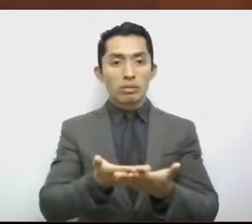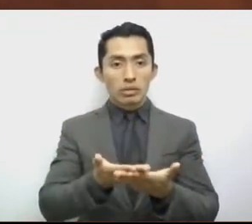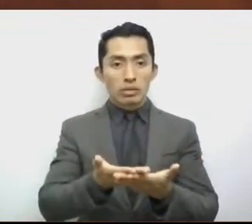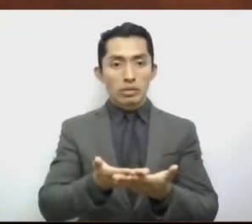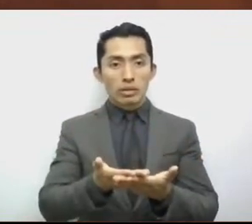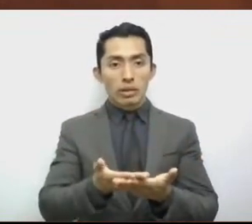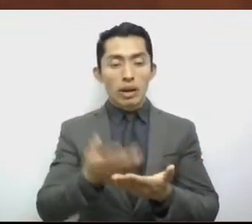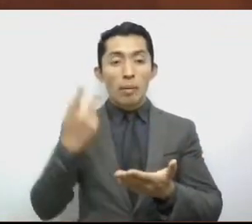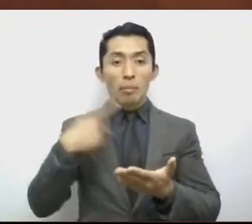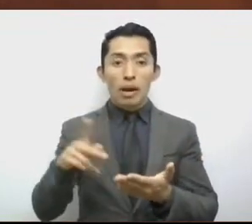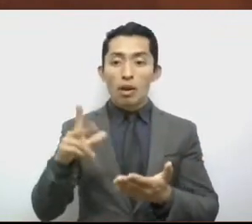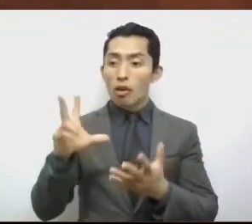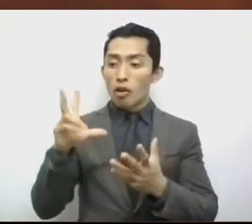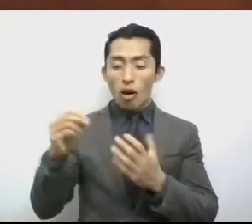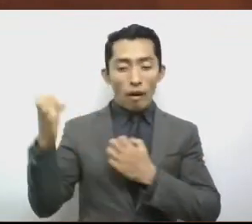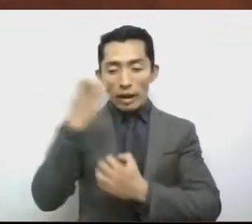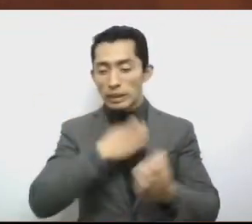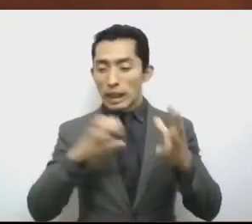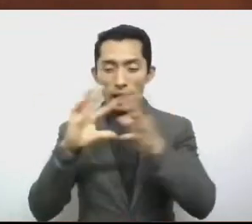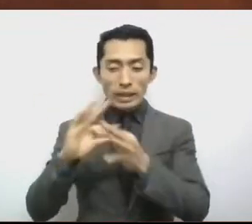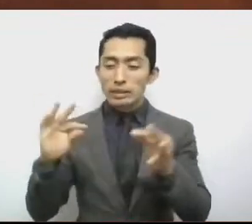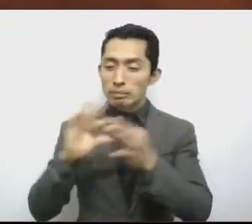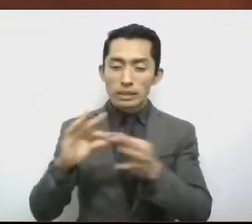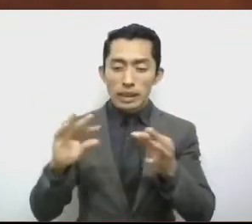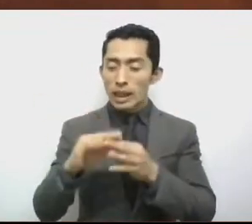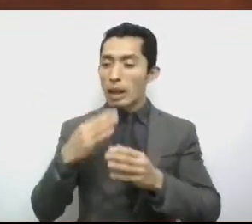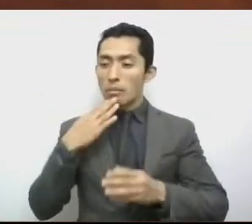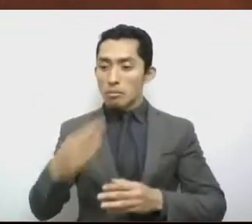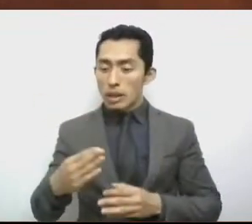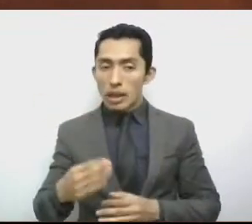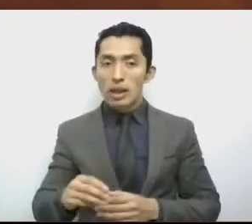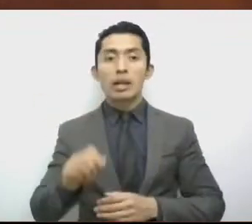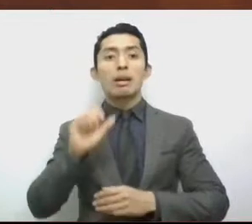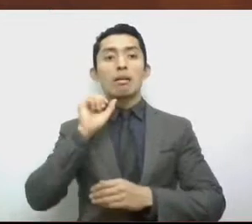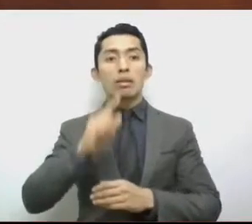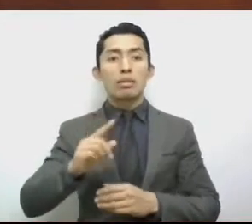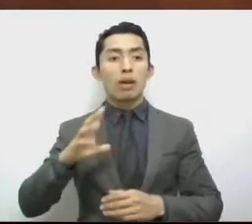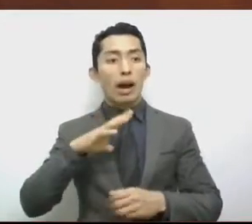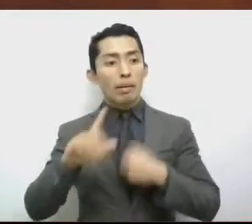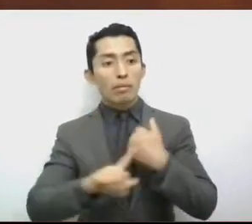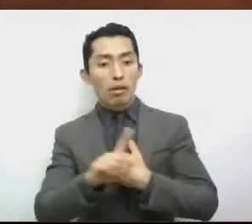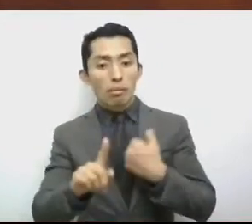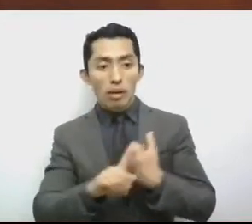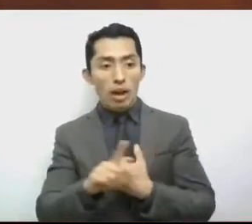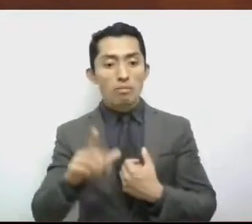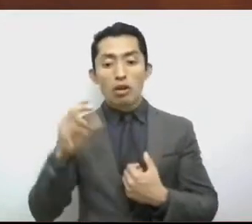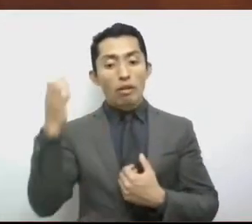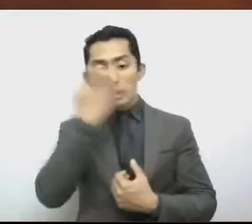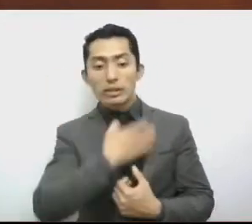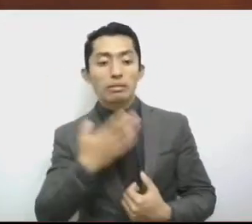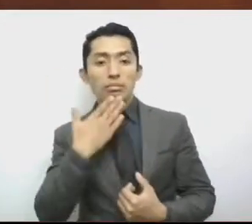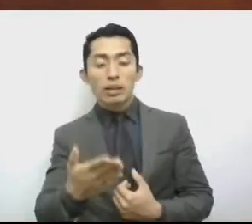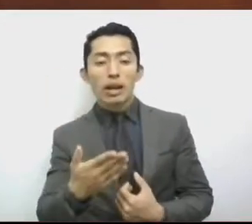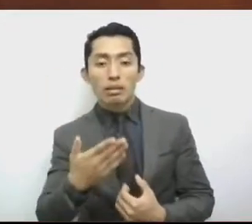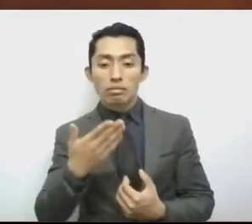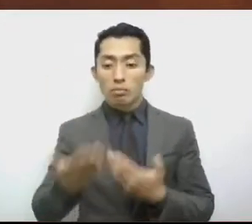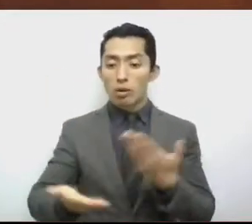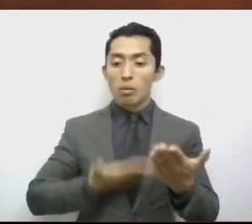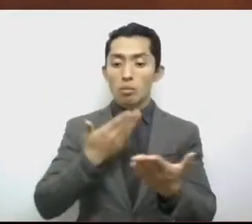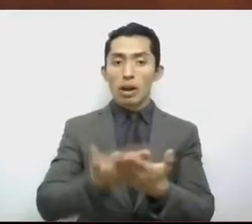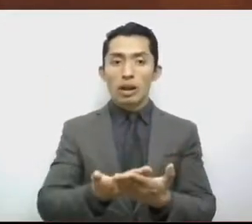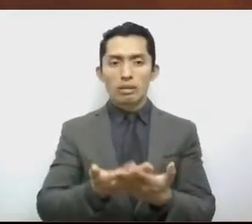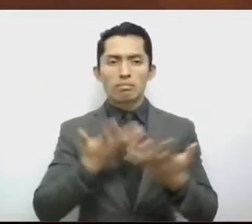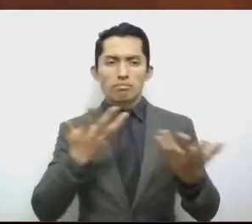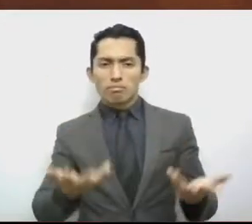adecuado análisis y valoración de la situación no permite medir los